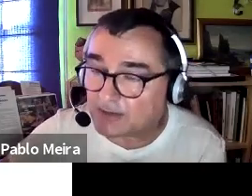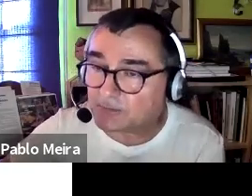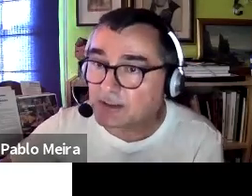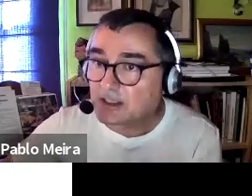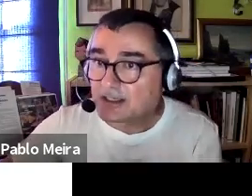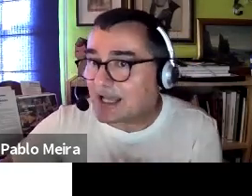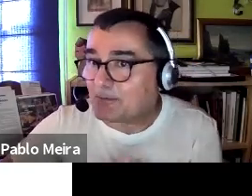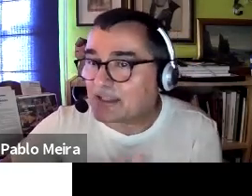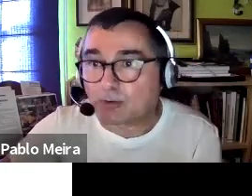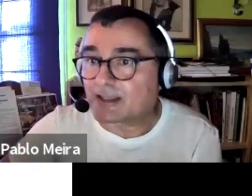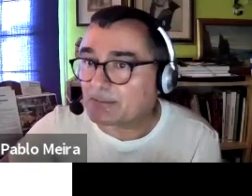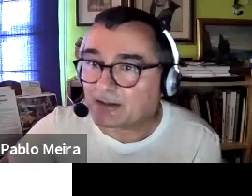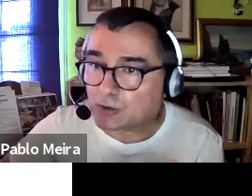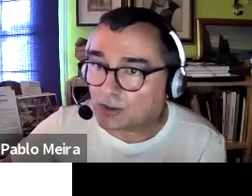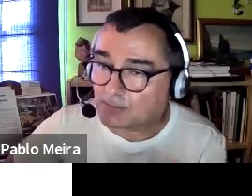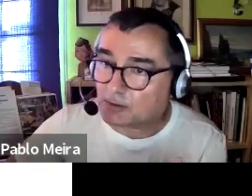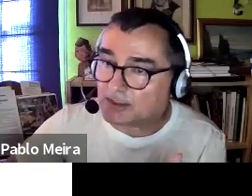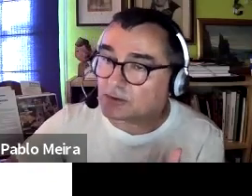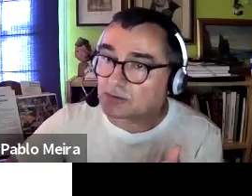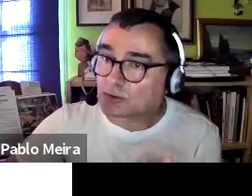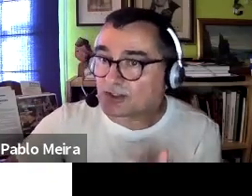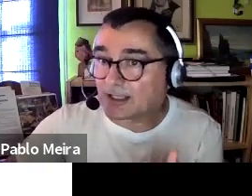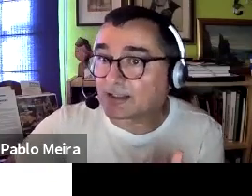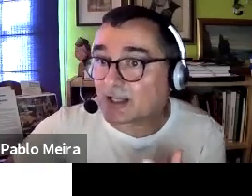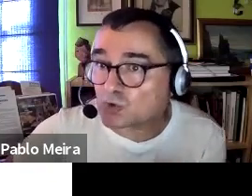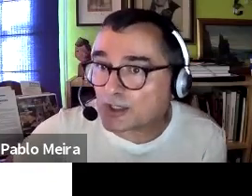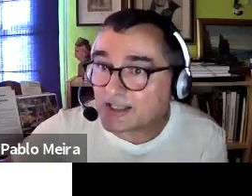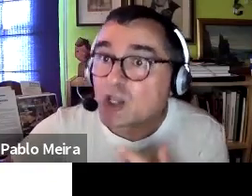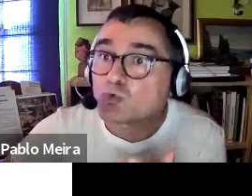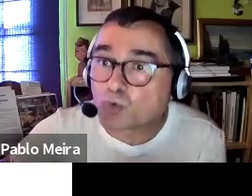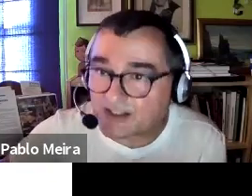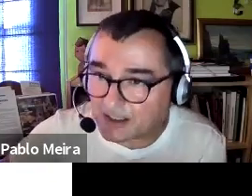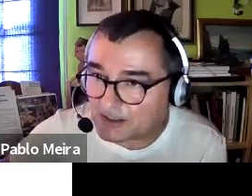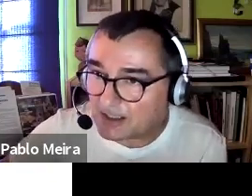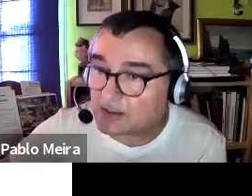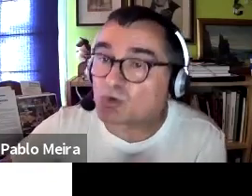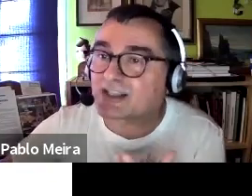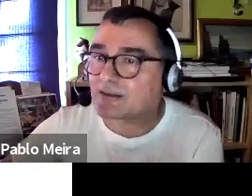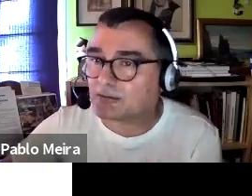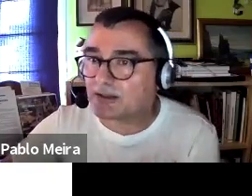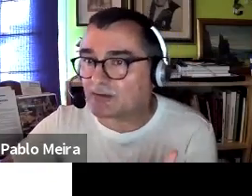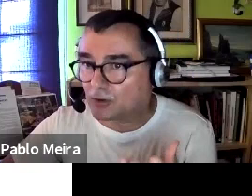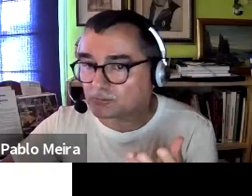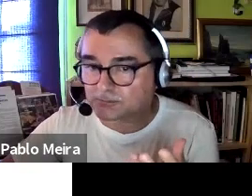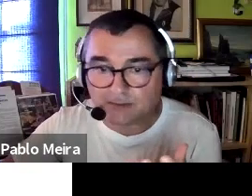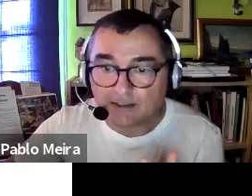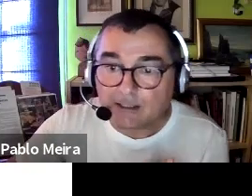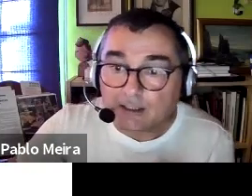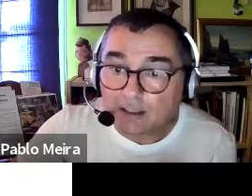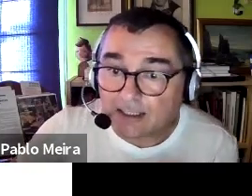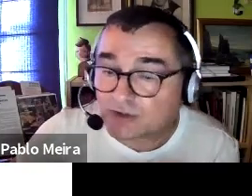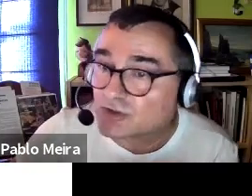de esa biosfera la vida no va a desaparecer con el cambio climático lo que está en riesgo es nuestra vida y nuestra civilización